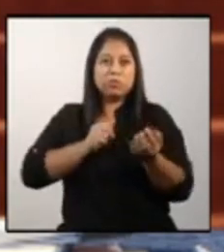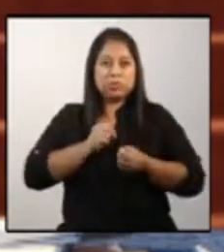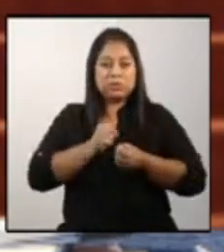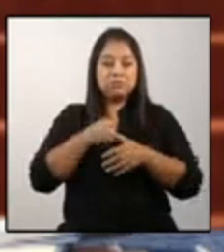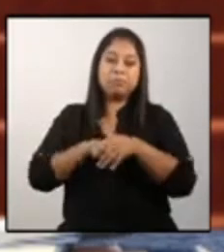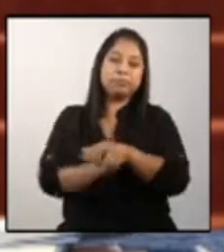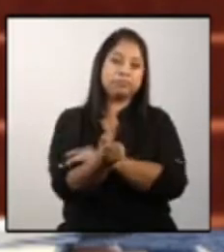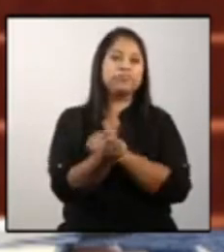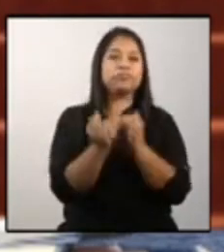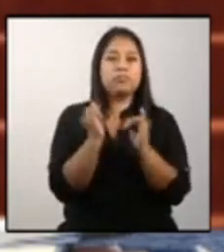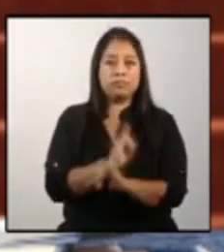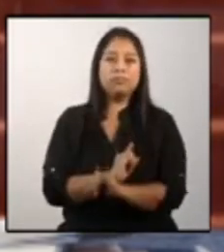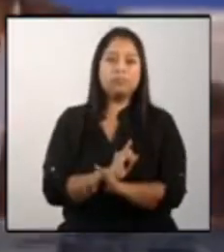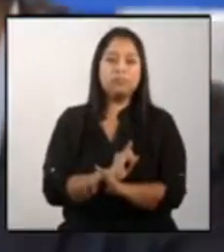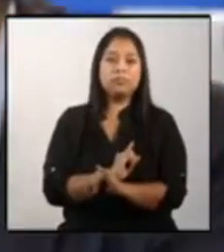desnutrición